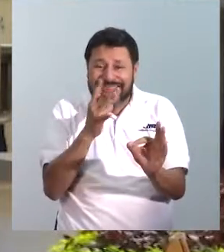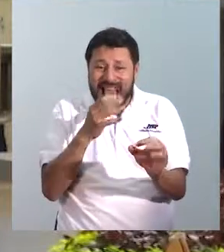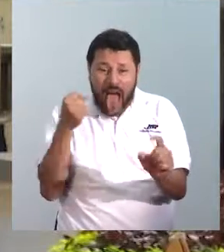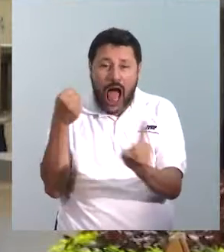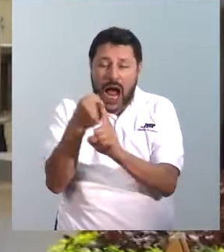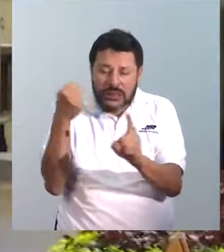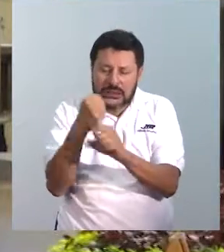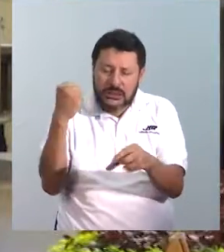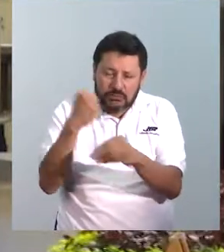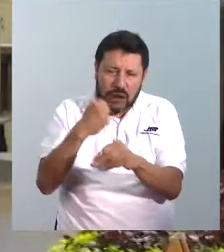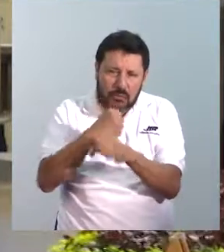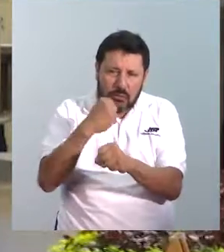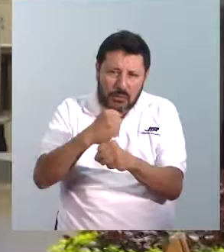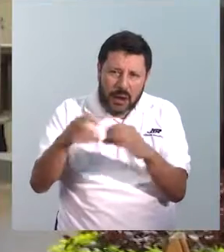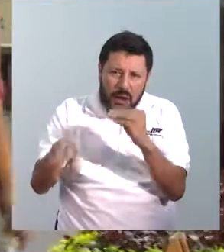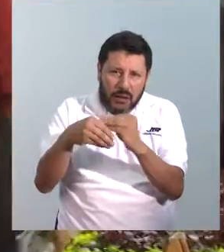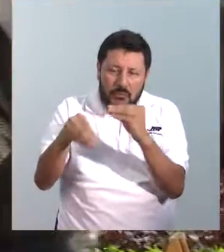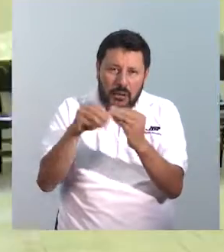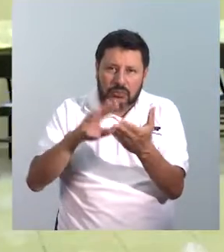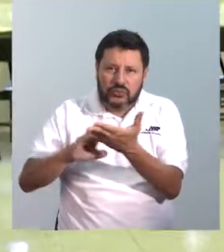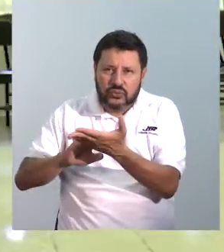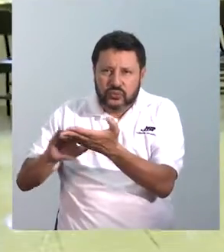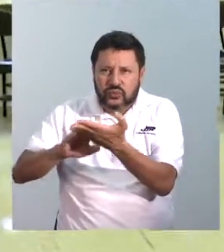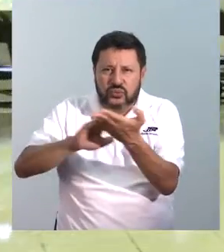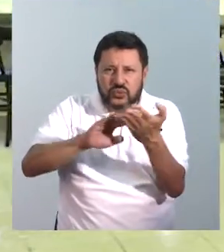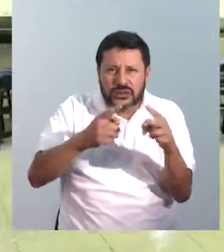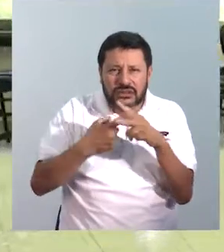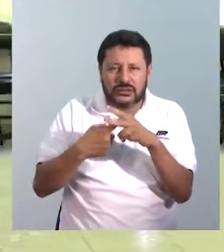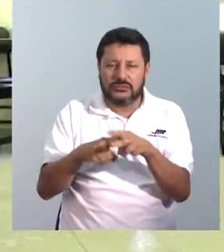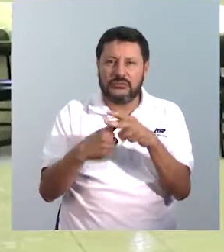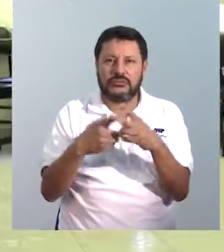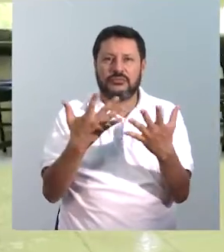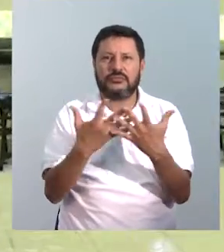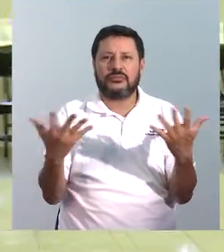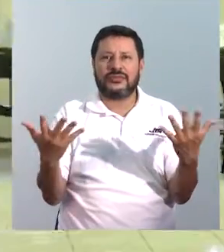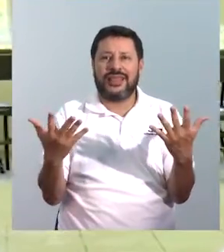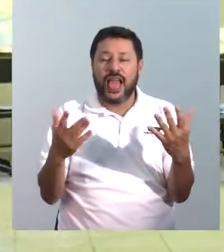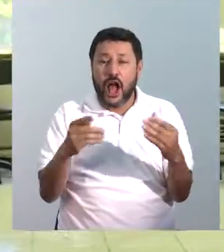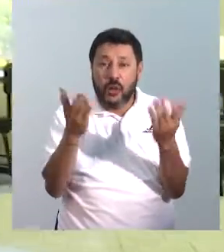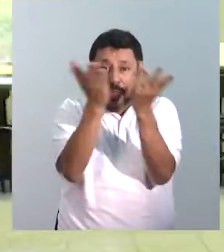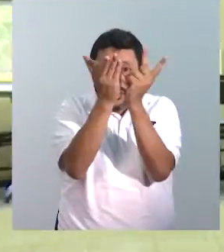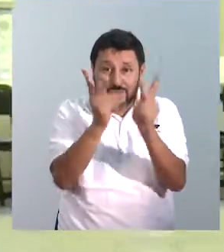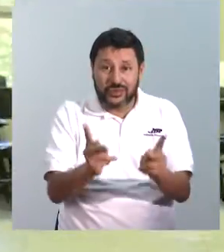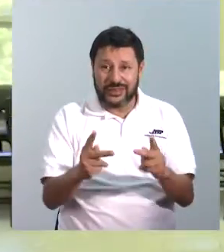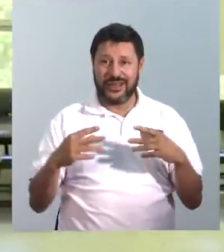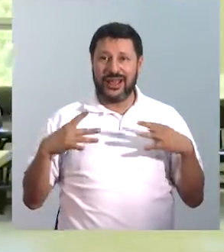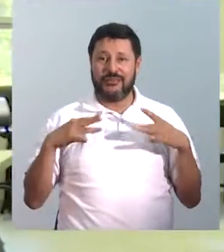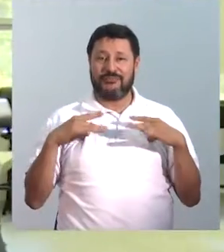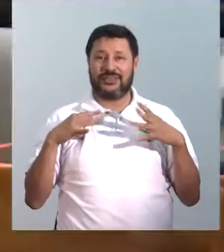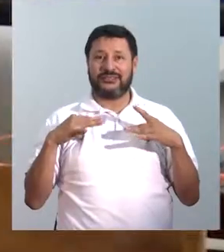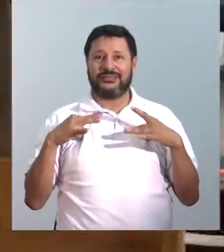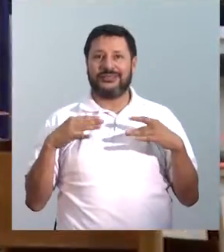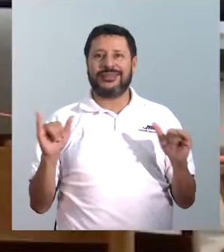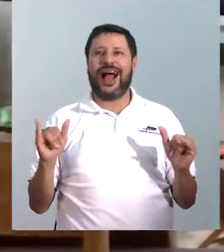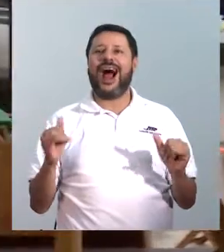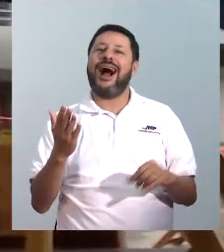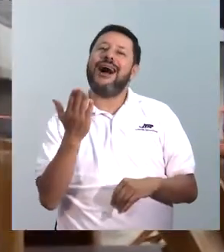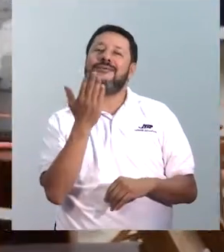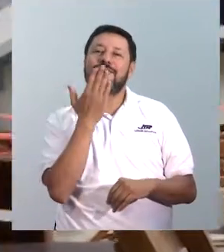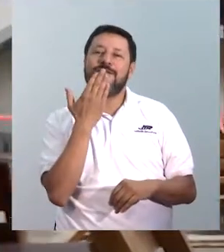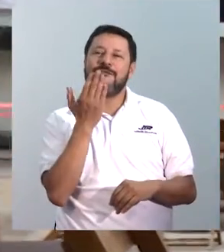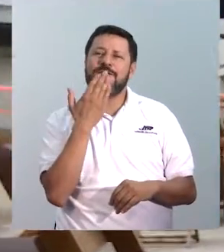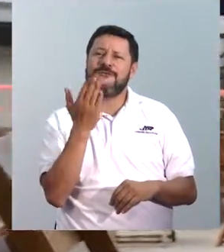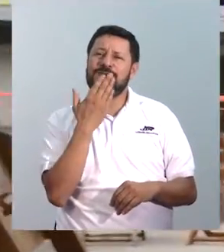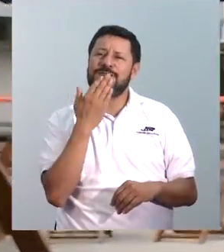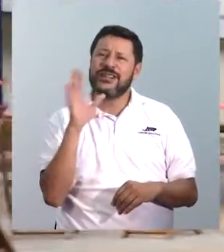afrontando o ir realizando las actividades de mantenimiento. No obstante, cuando salen a vacaciones los jóvenes ya